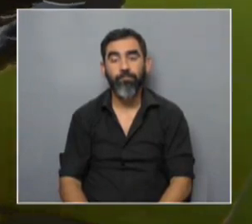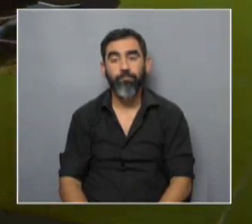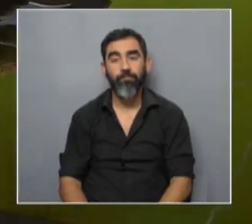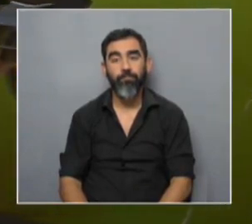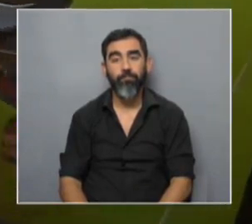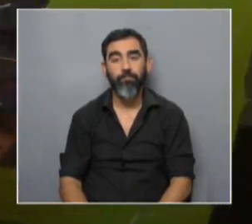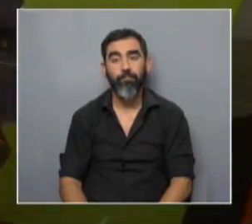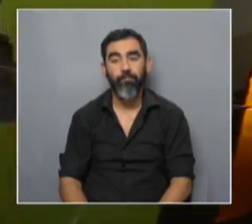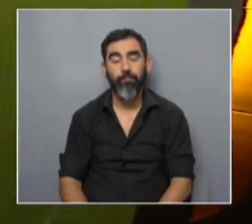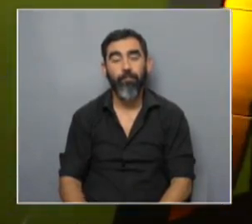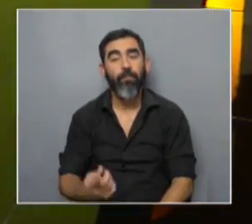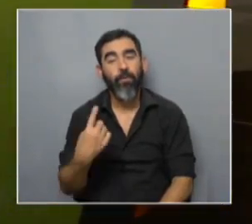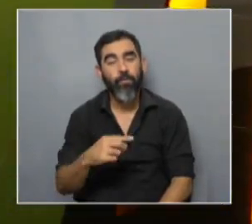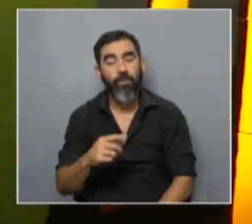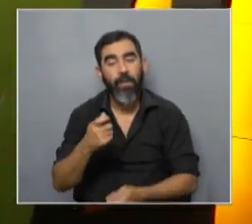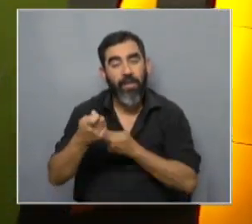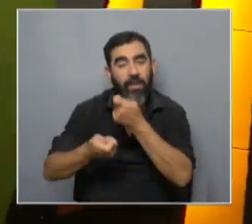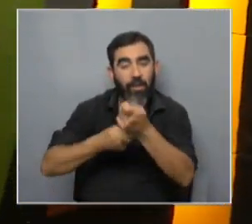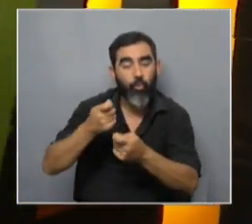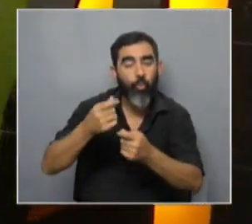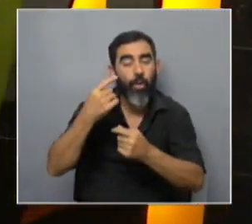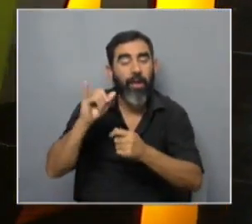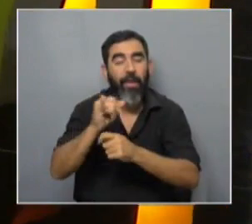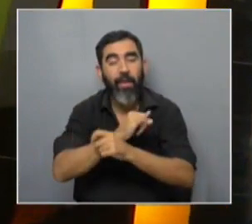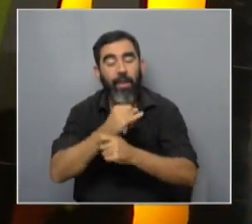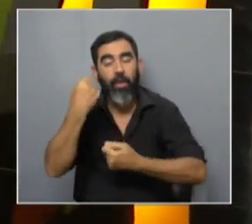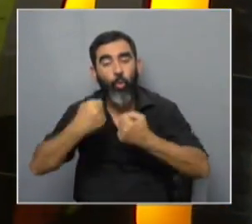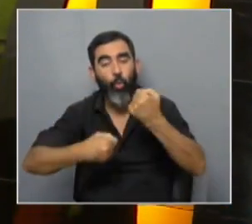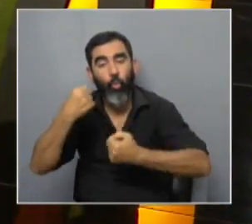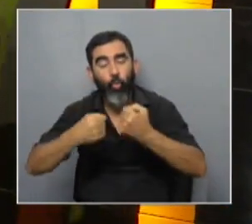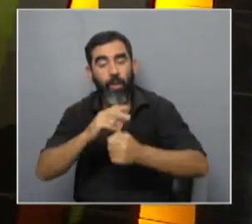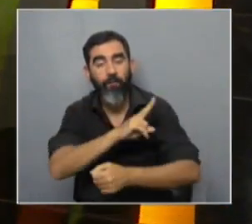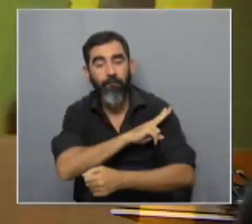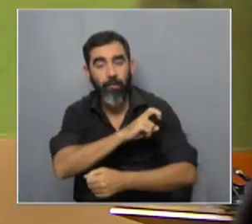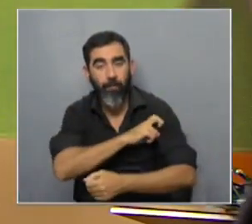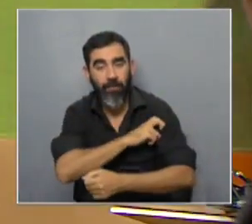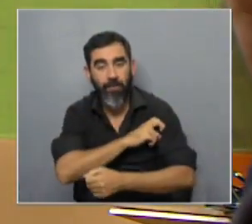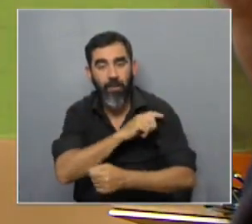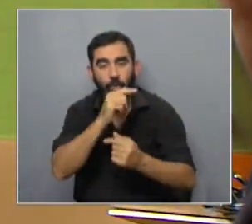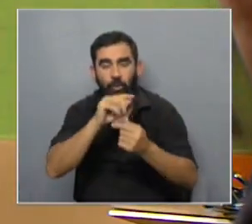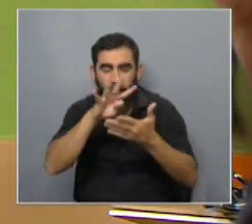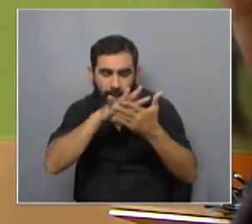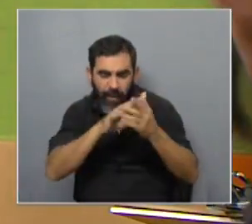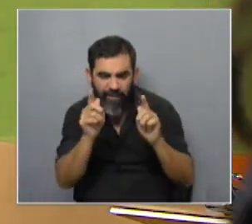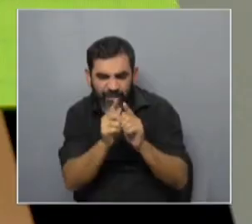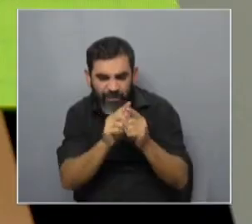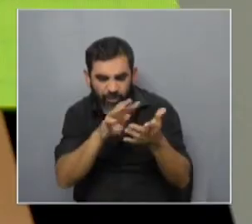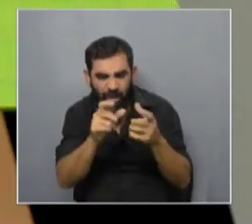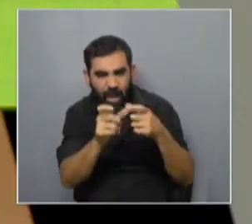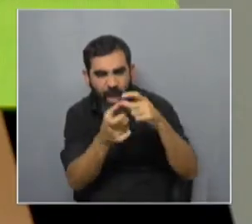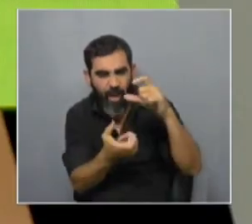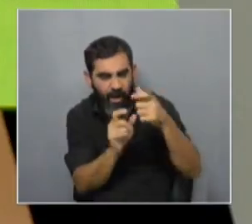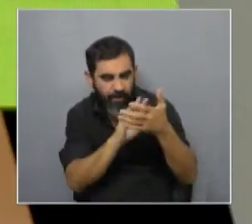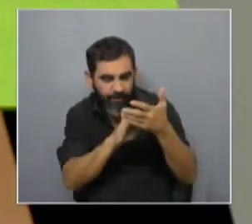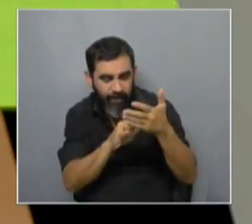Alexandra en definitiva insumos para la industria farmacéutica esos componentes que leemos en la letra chiquita en las cajas que después bueno